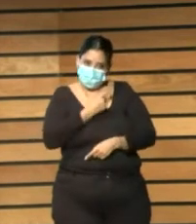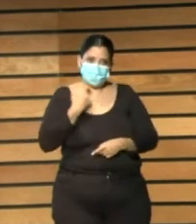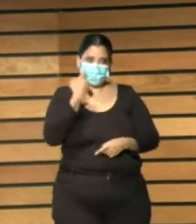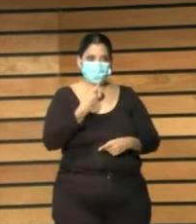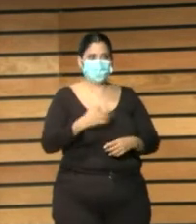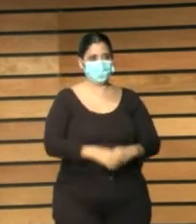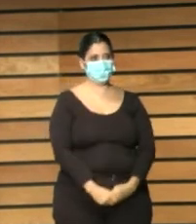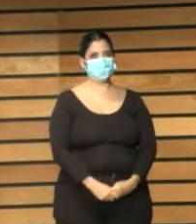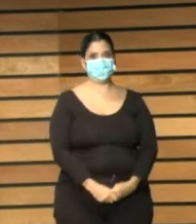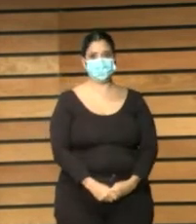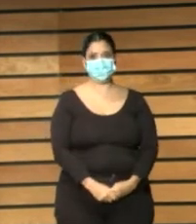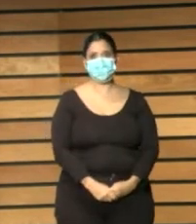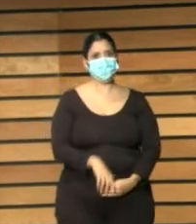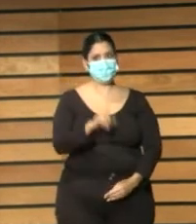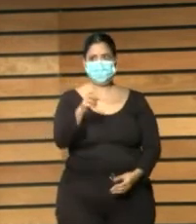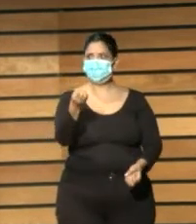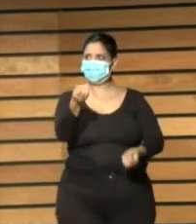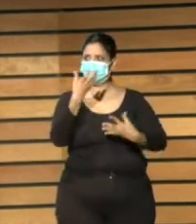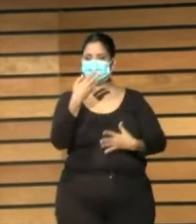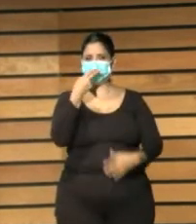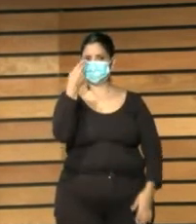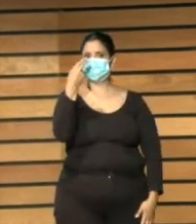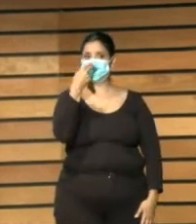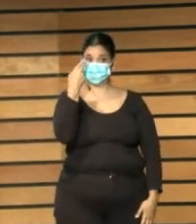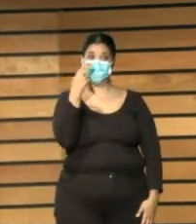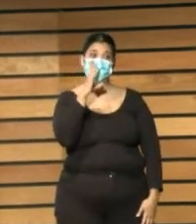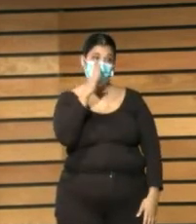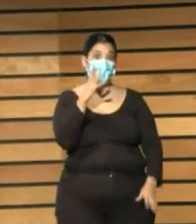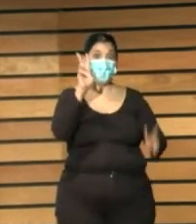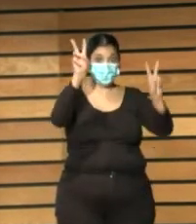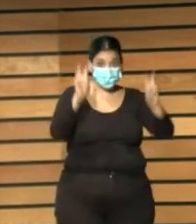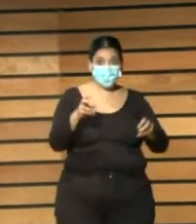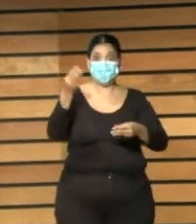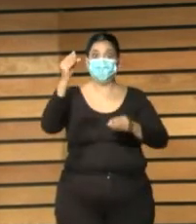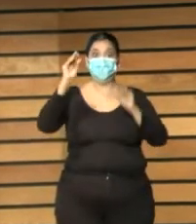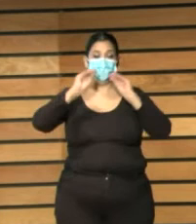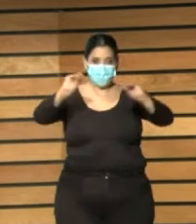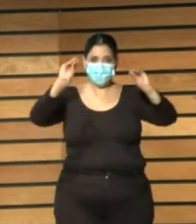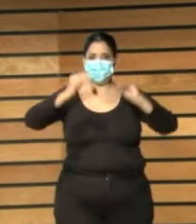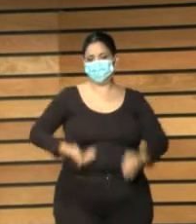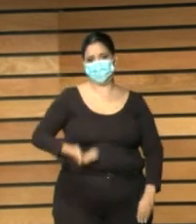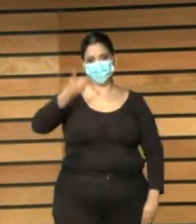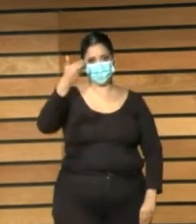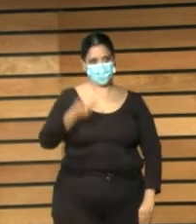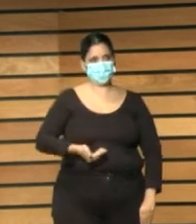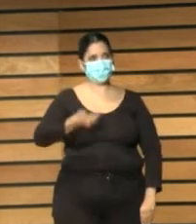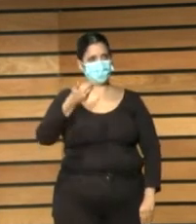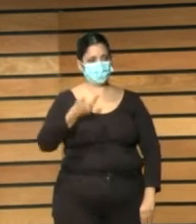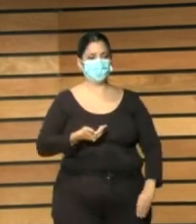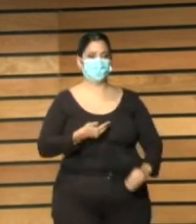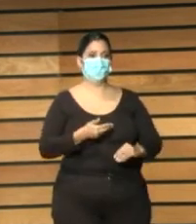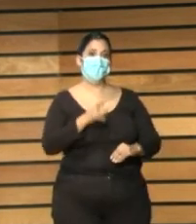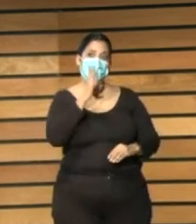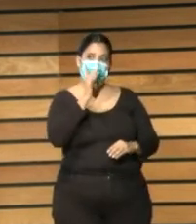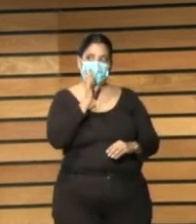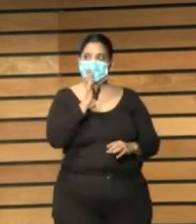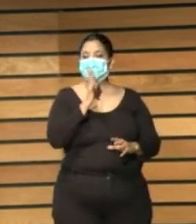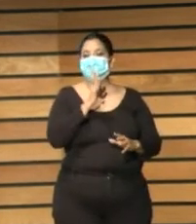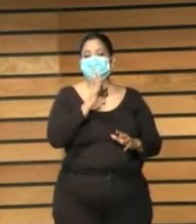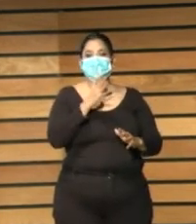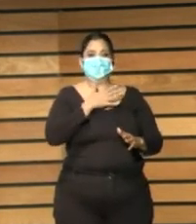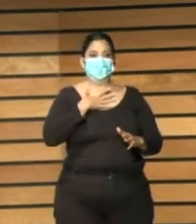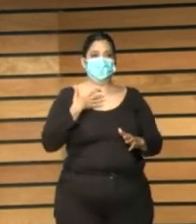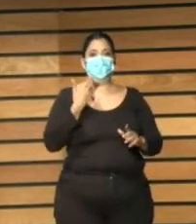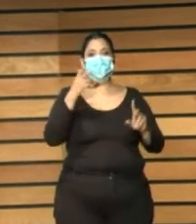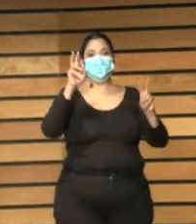bueno es una aportación muy interesante de hecho la formación es uno de los temas que han ocupado las comunicaciones y estamos ahora mismo girando en torno a temas